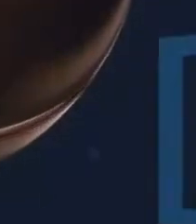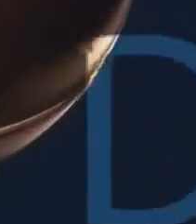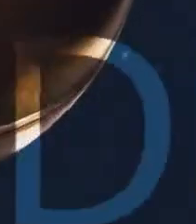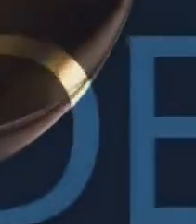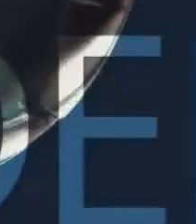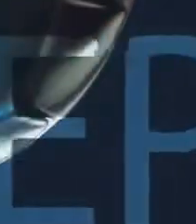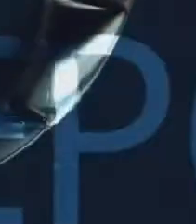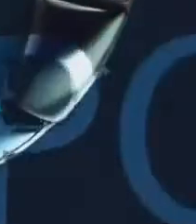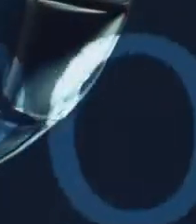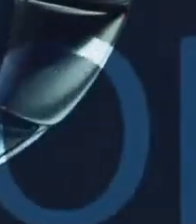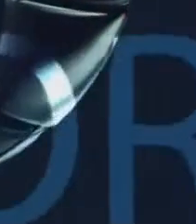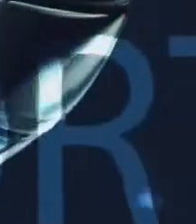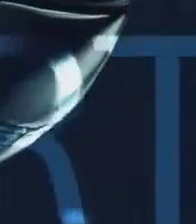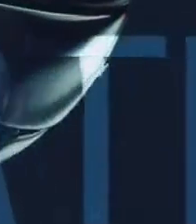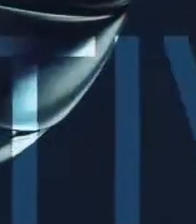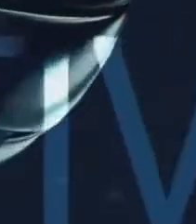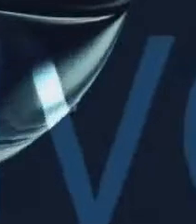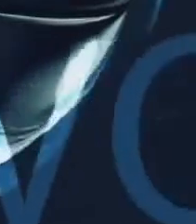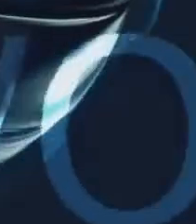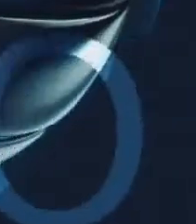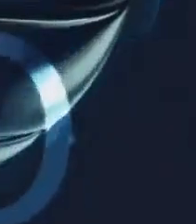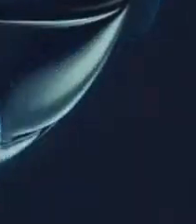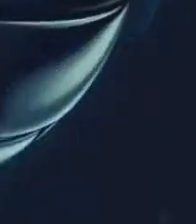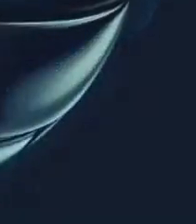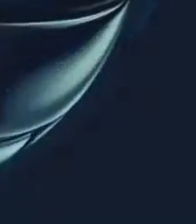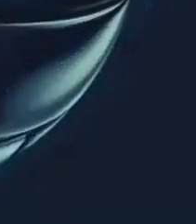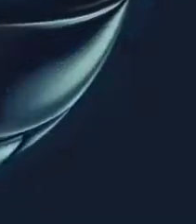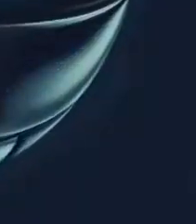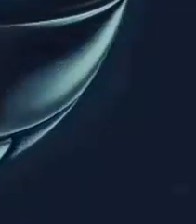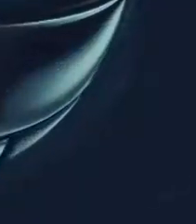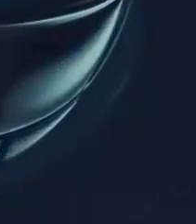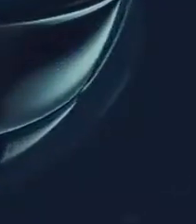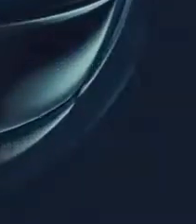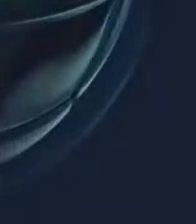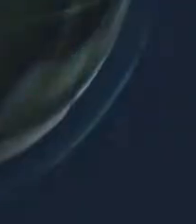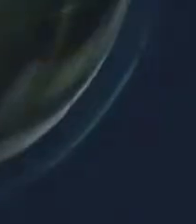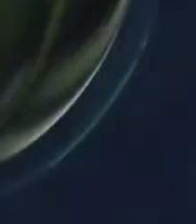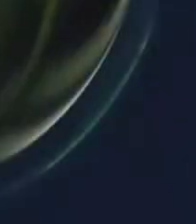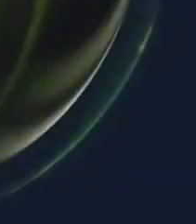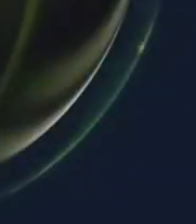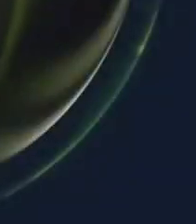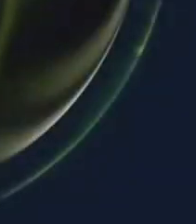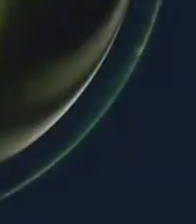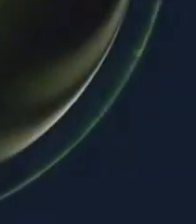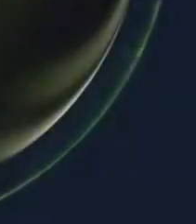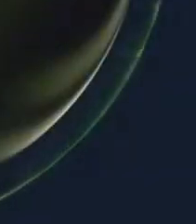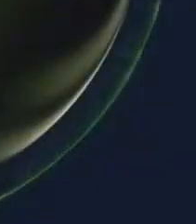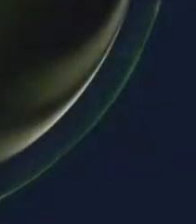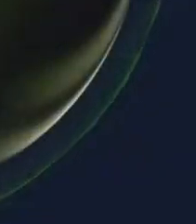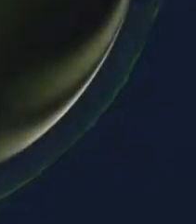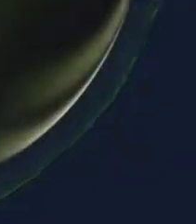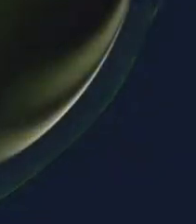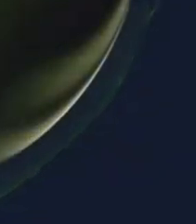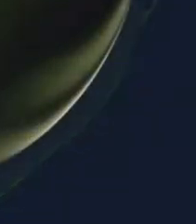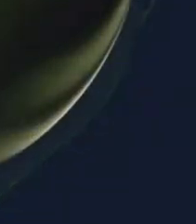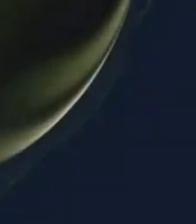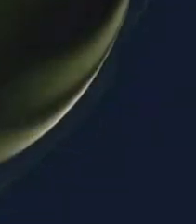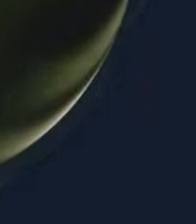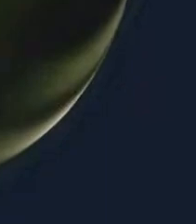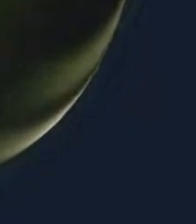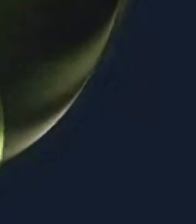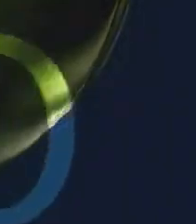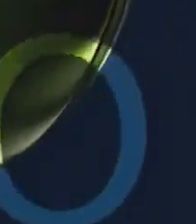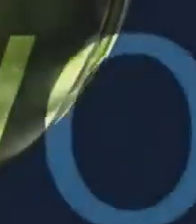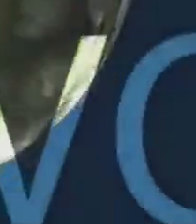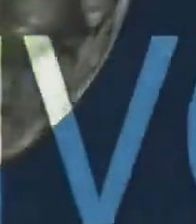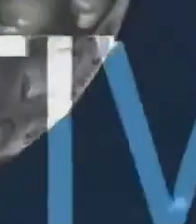vestir la camiseta de la selección Guerrero Habrá disputado cuatro partidos con Inter Fue titular en el empate con Cuyabá E ingresó desde